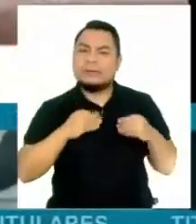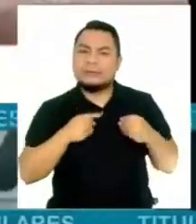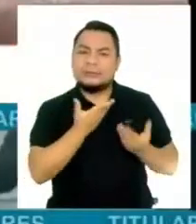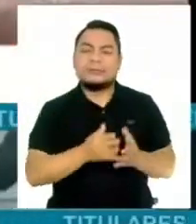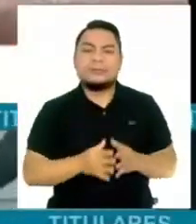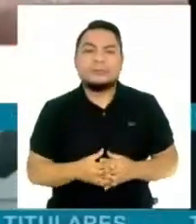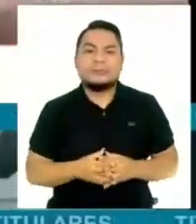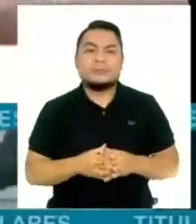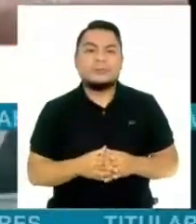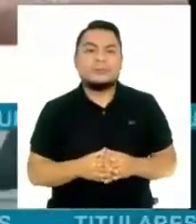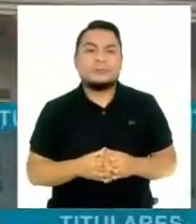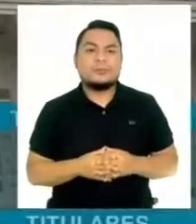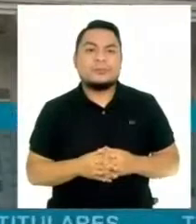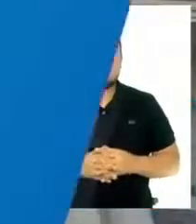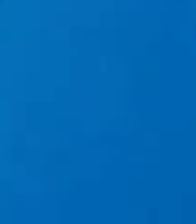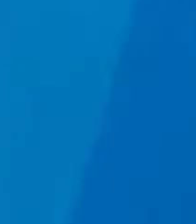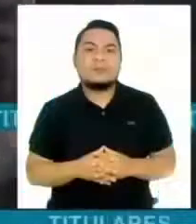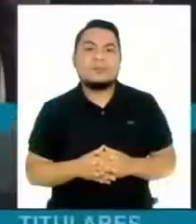votos.